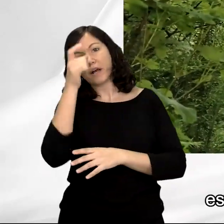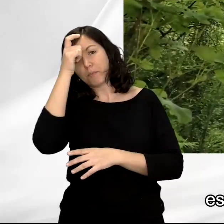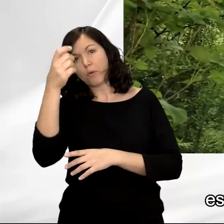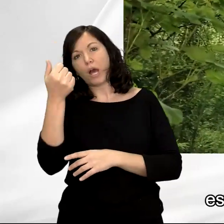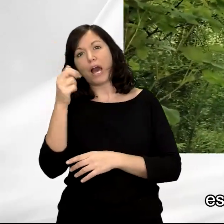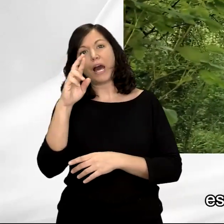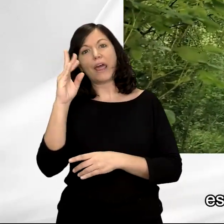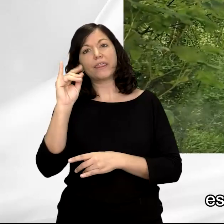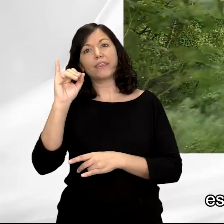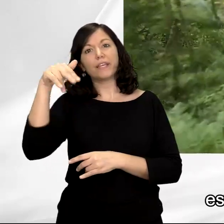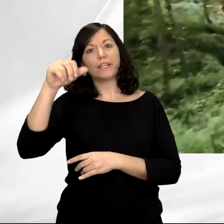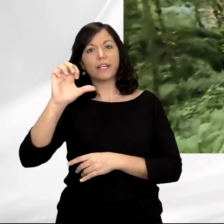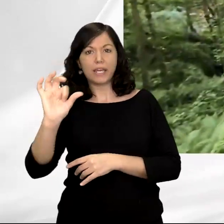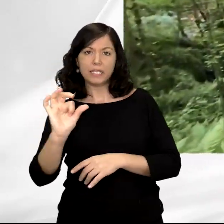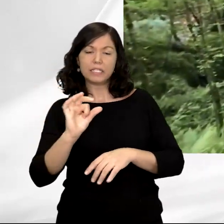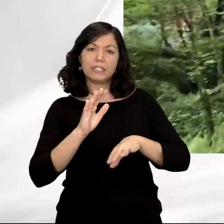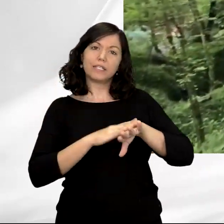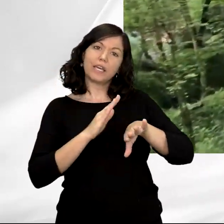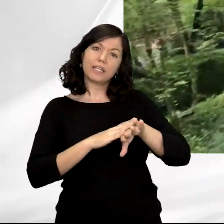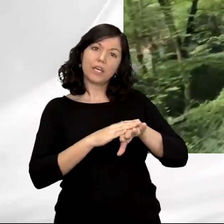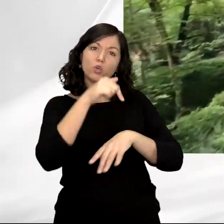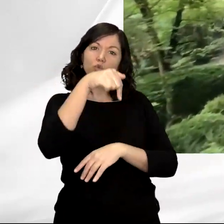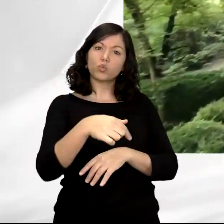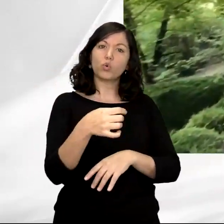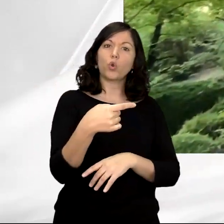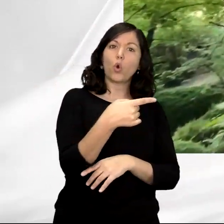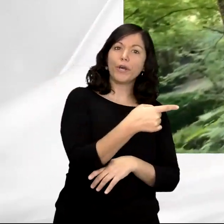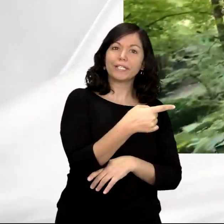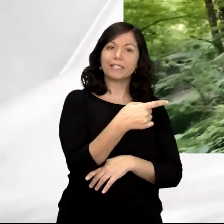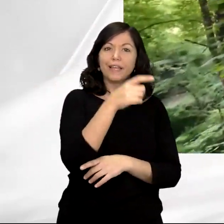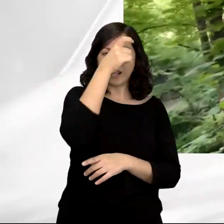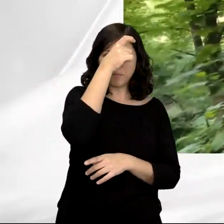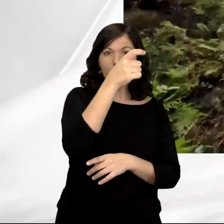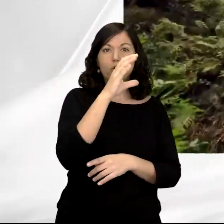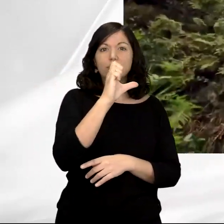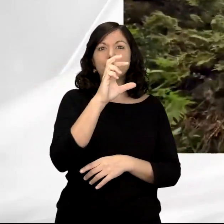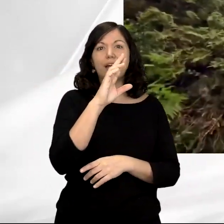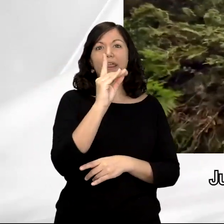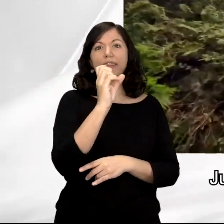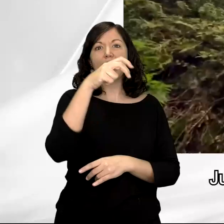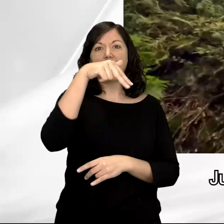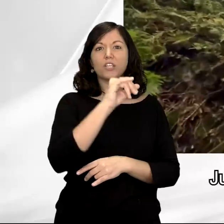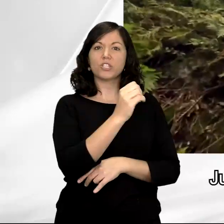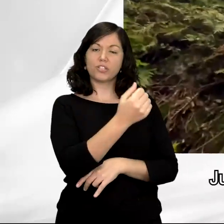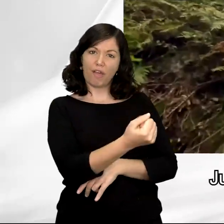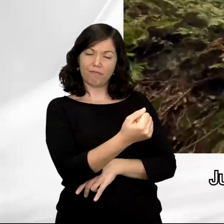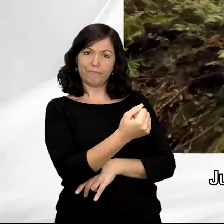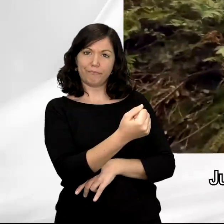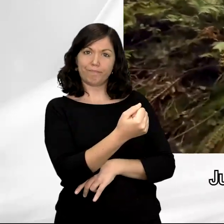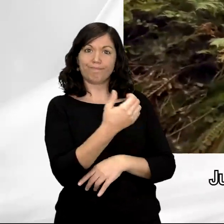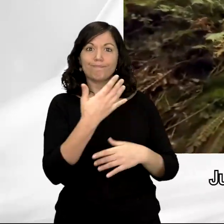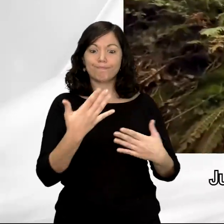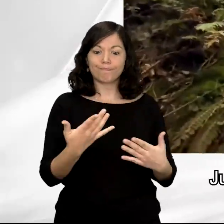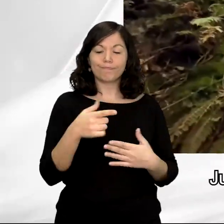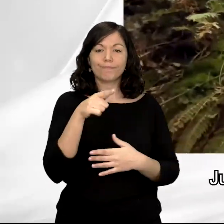Ardines, y hacia mi izquierda, hacia el suroeste, se encontraría el pueblo de Sardalla. Justo por encima de nosotros y hacia el norte